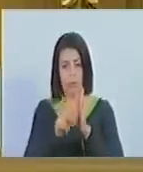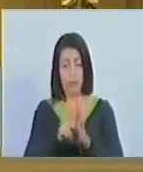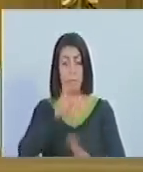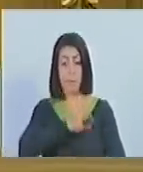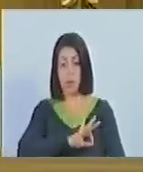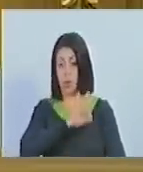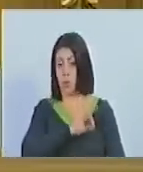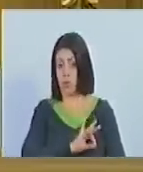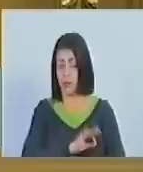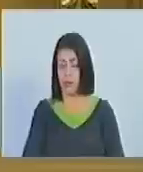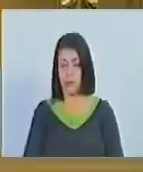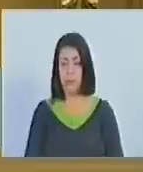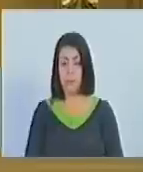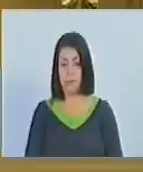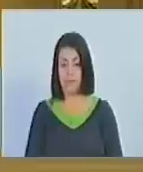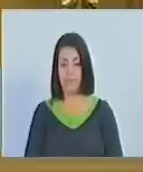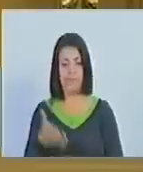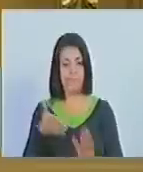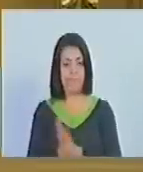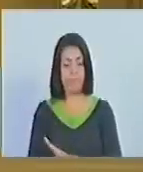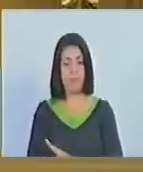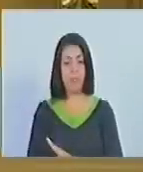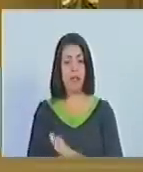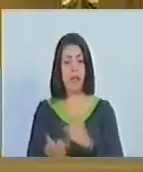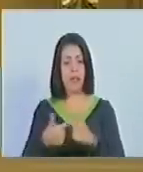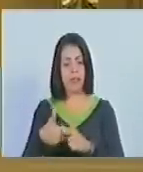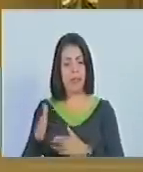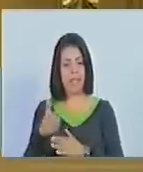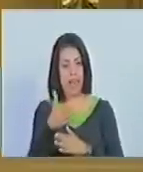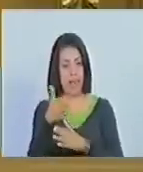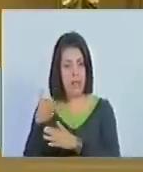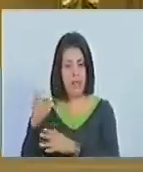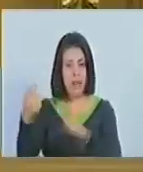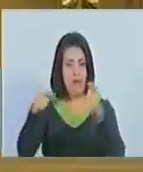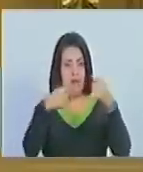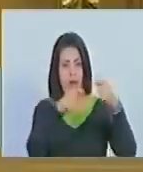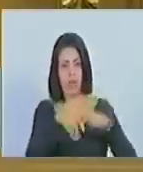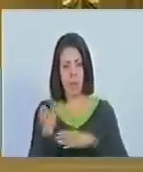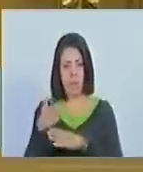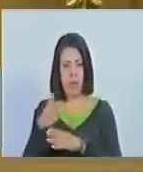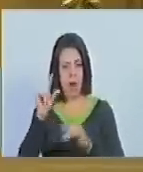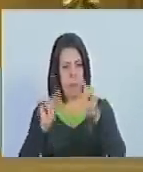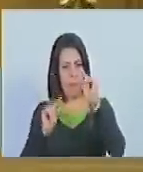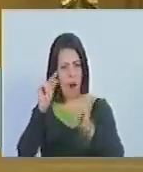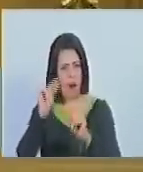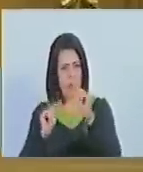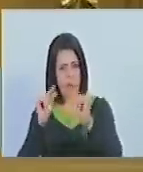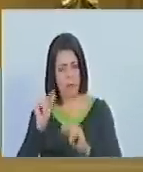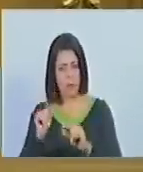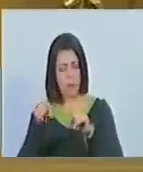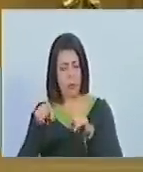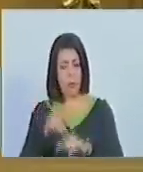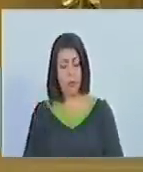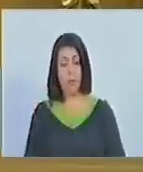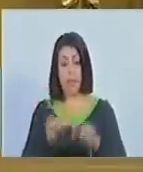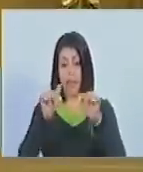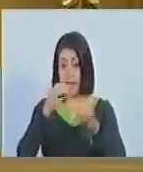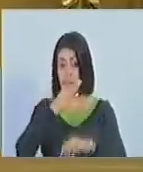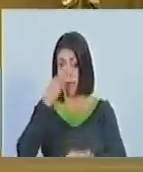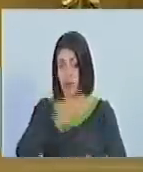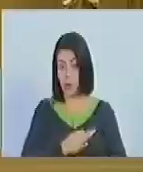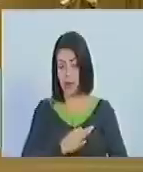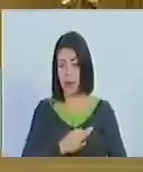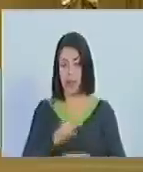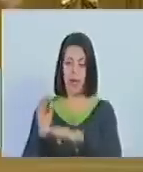sociales como son la caravana de la sardina y la feria socialista del pescado esta realidad